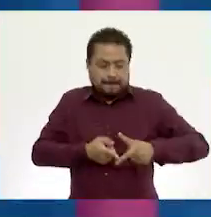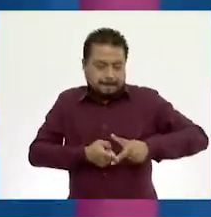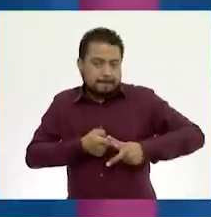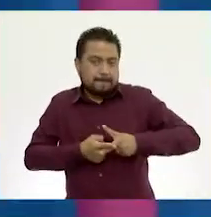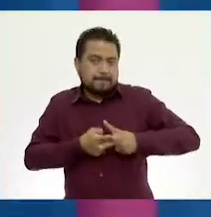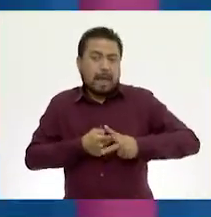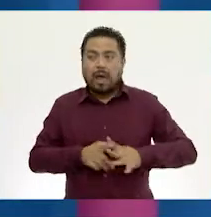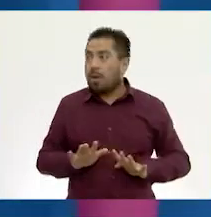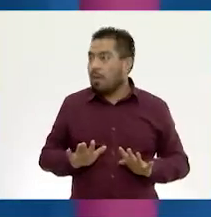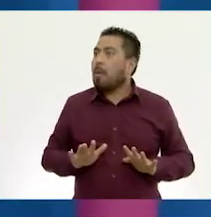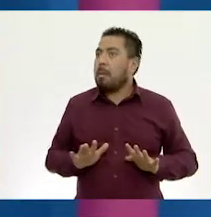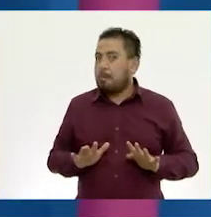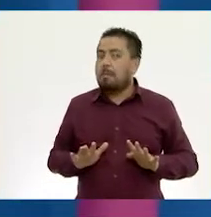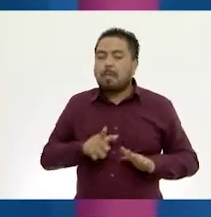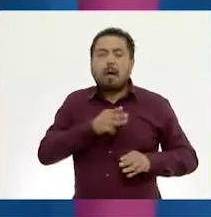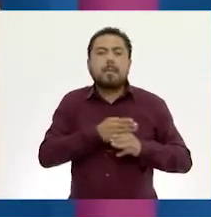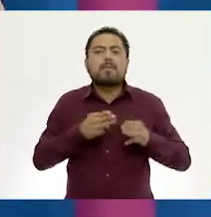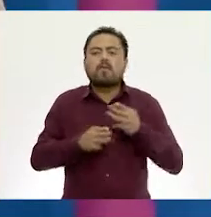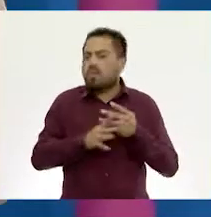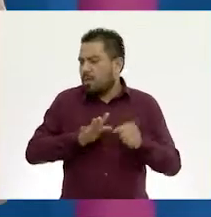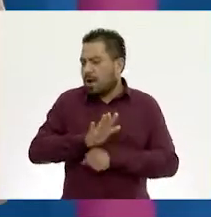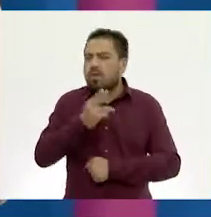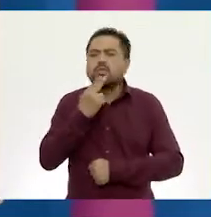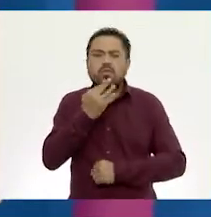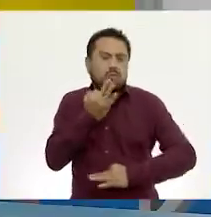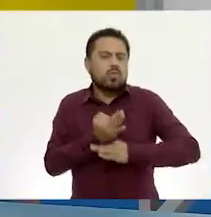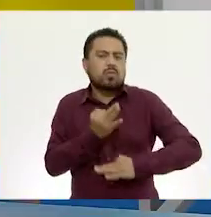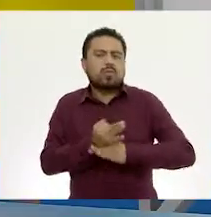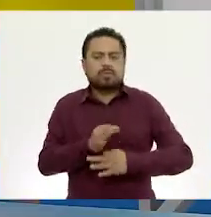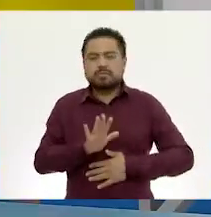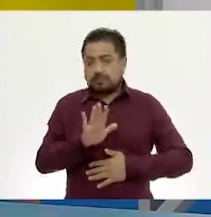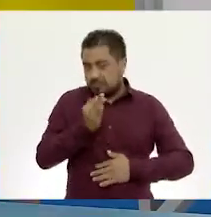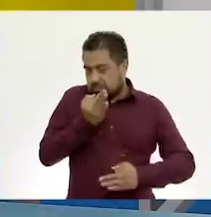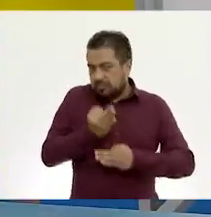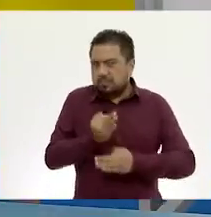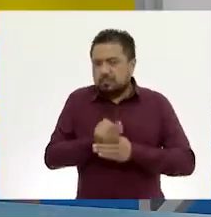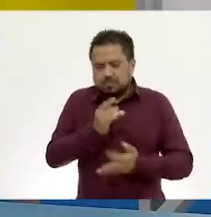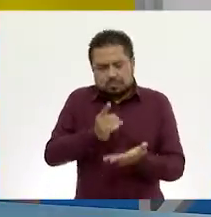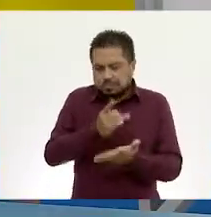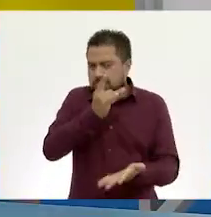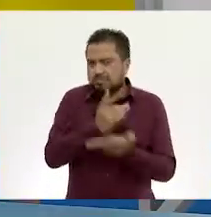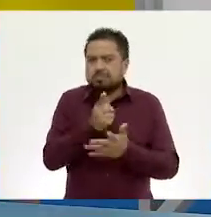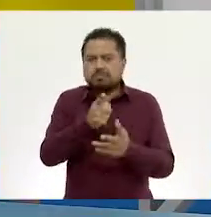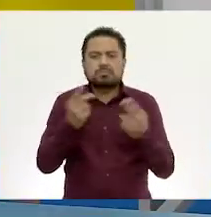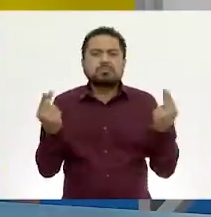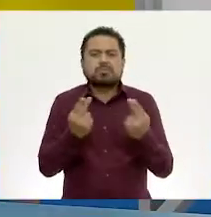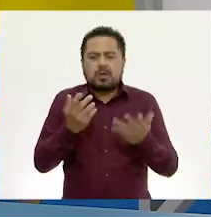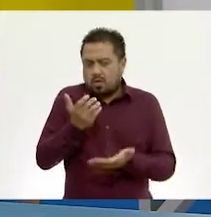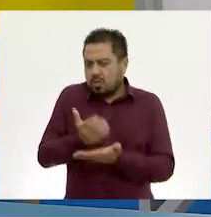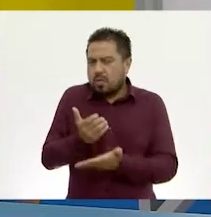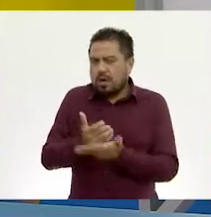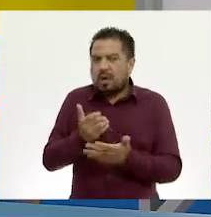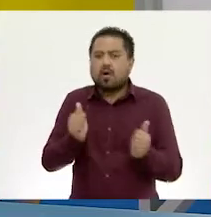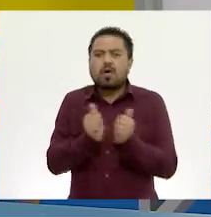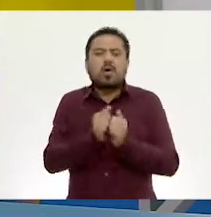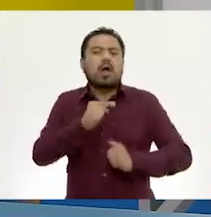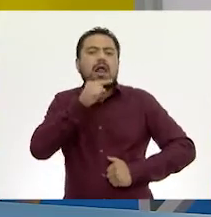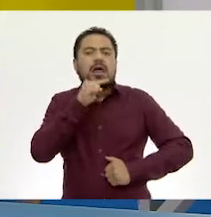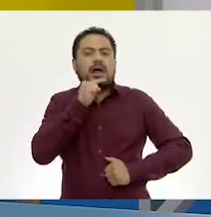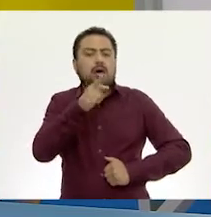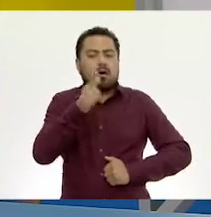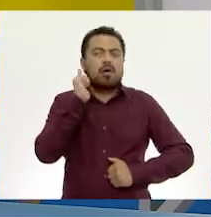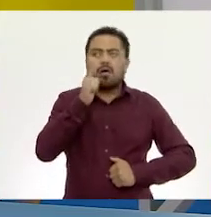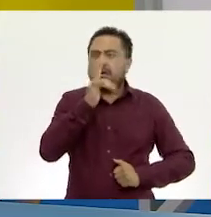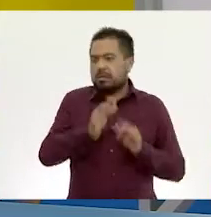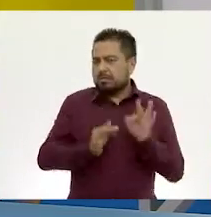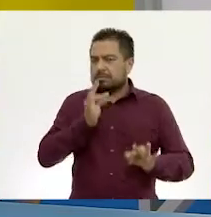Oh, ¿y qué materiales vamos a utilizar el día de hoy? Pues hoy, chicos, solamente van a necesitar su cuaderno con un lápiz. Así es que espero que ya